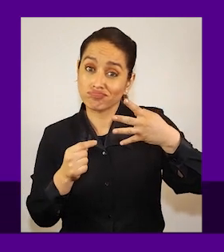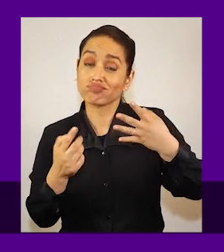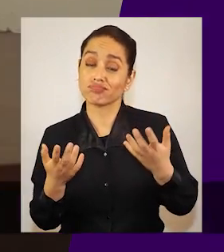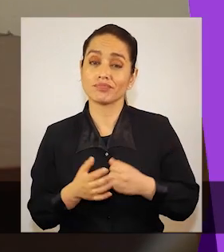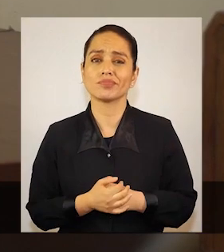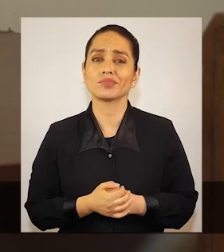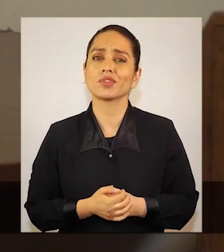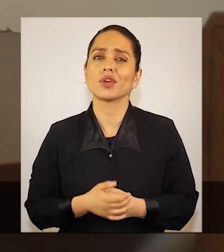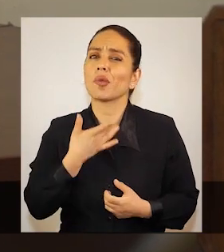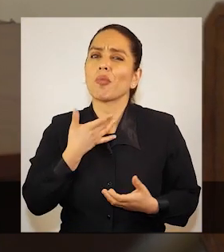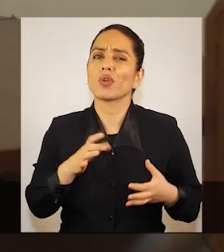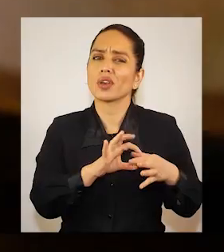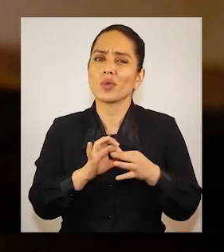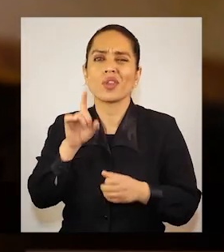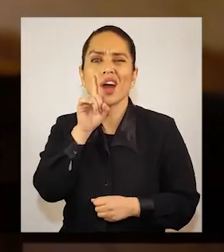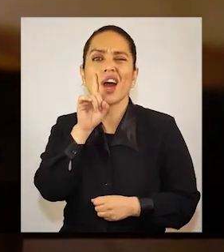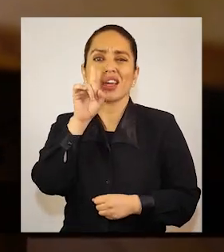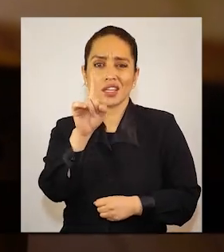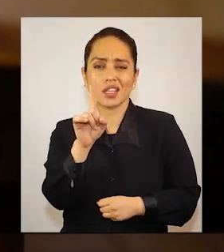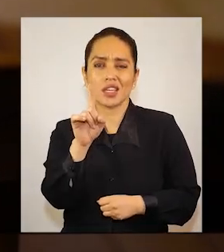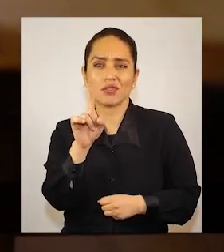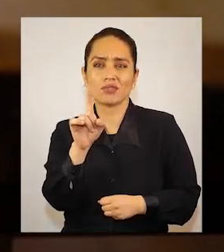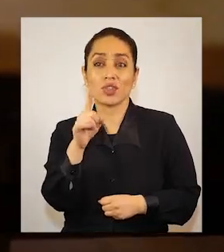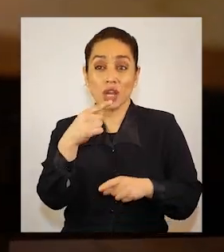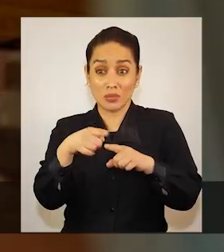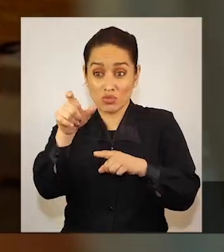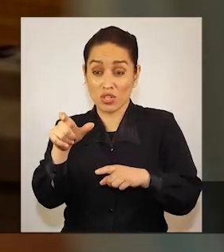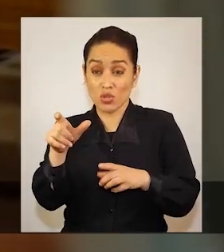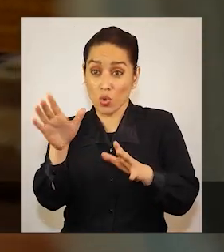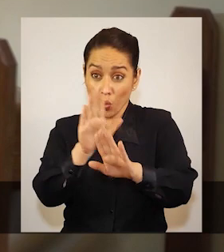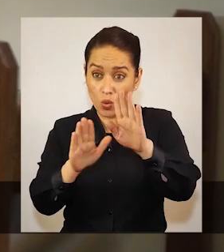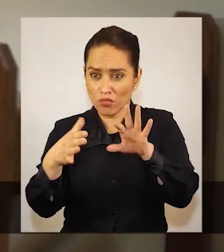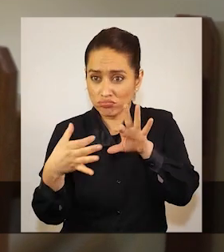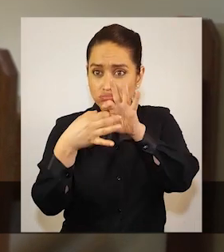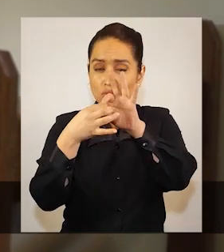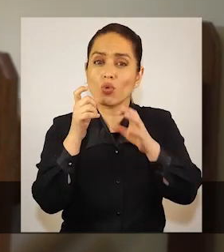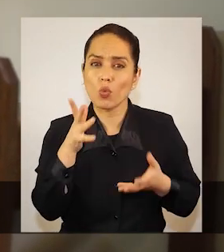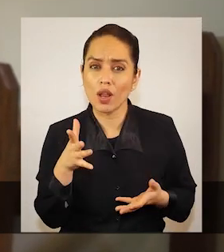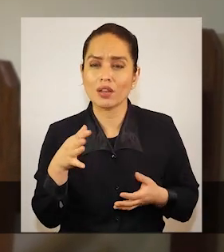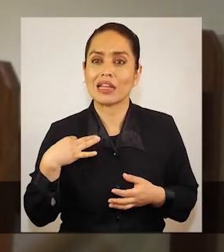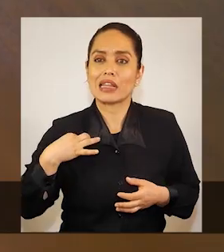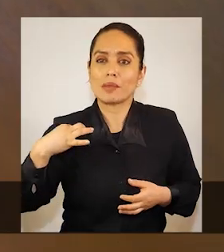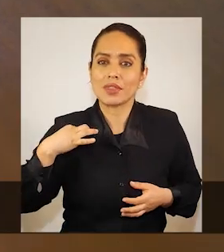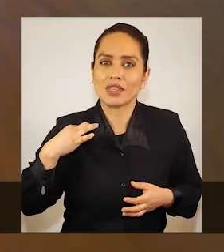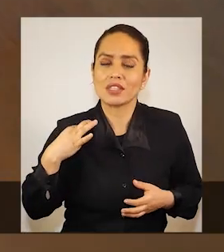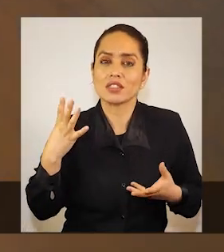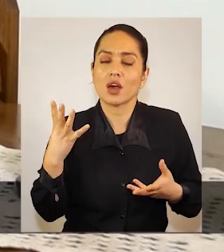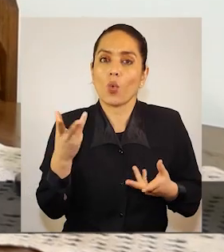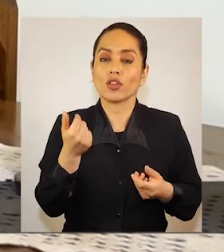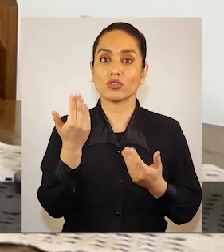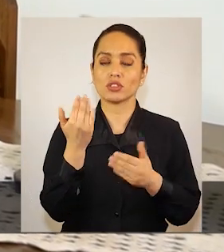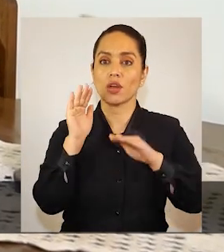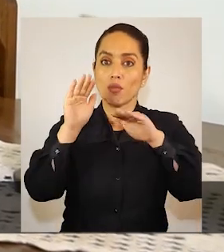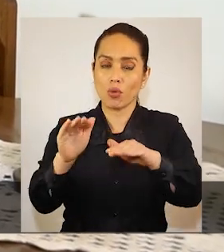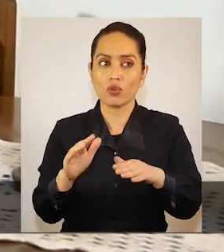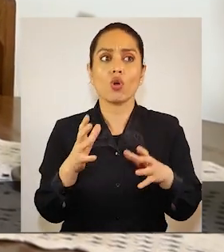¿Por qué se cuida? ¿A quién? ¿Cuál es la relación con la persona cuidada? ¿Su grado de dependencia? ¿Cuál es